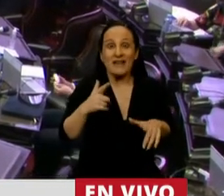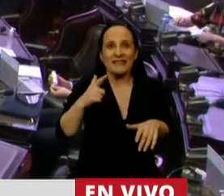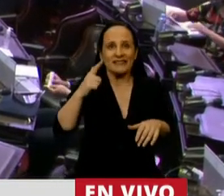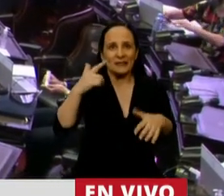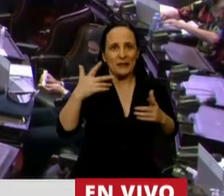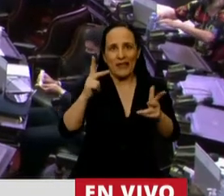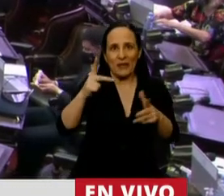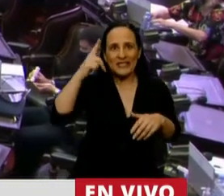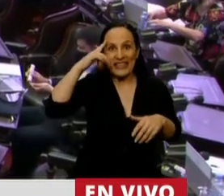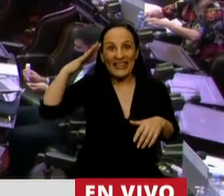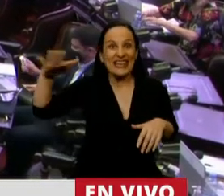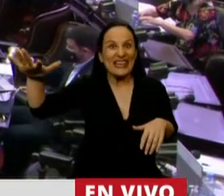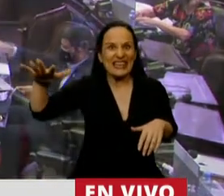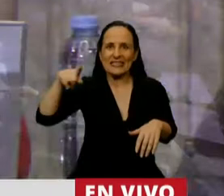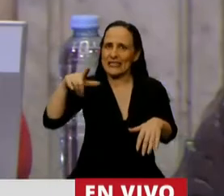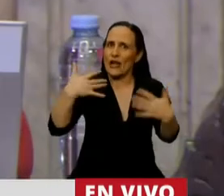mucho.